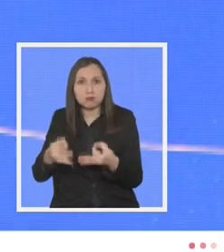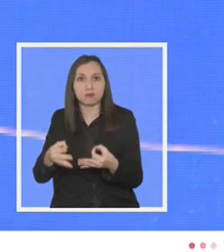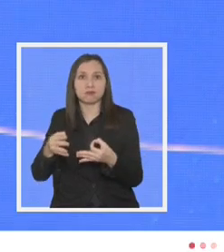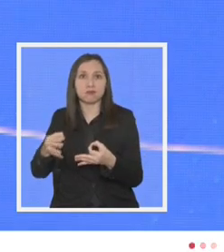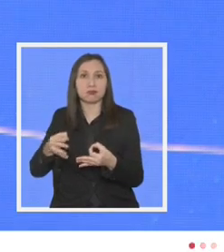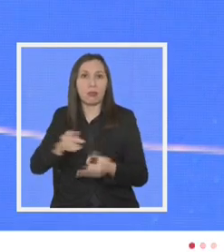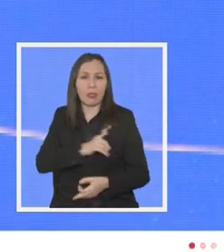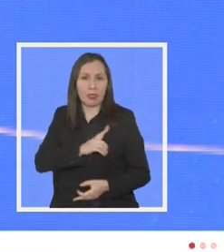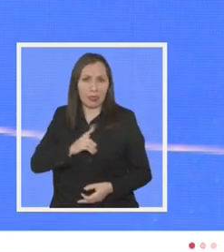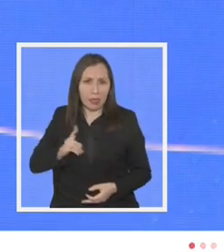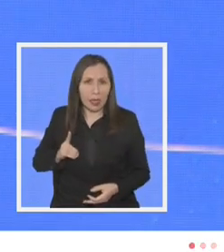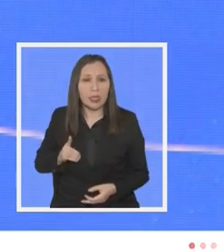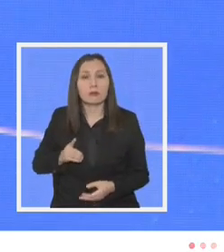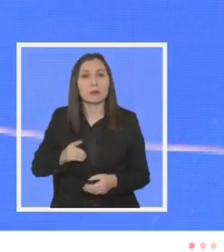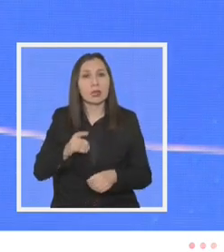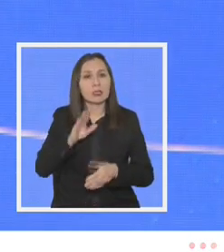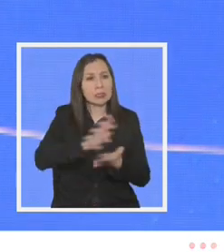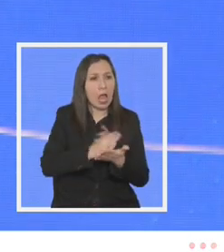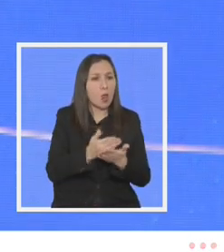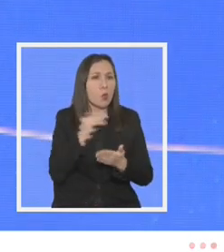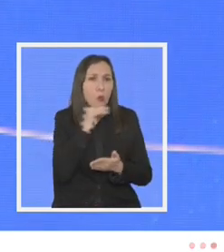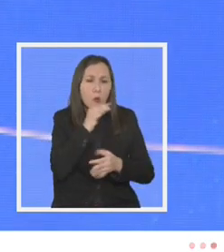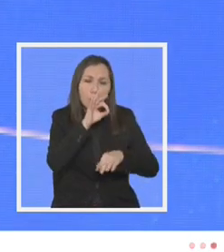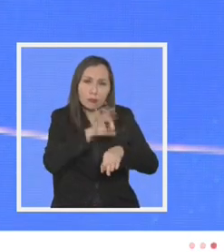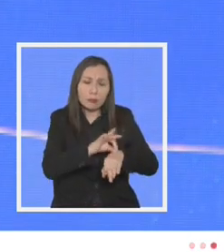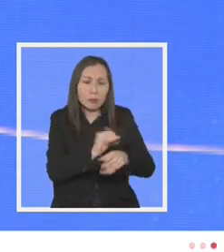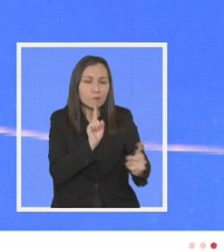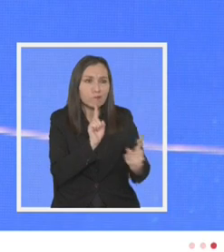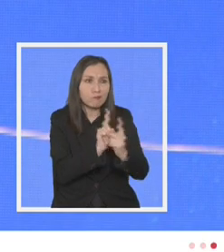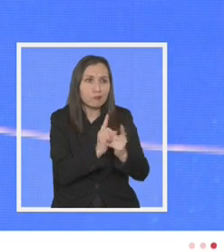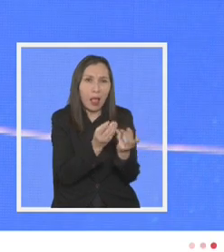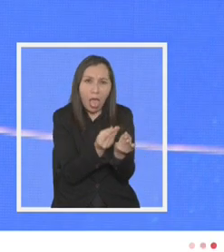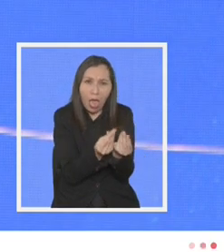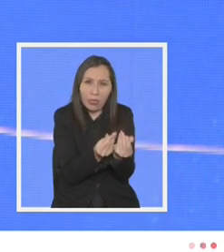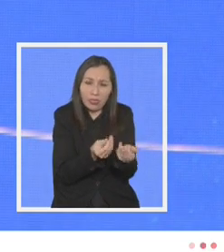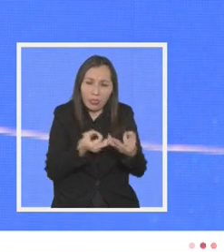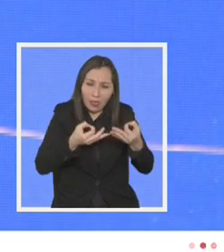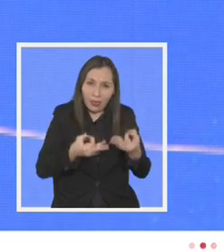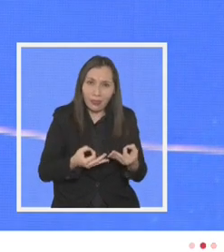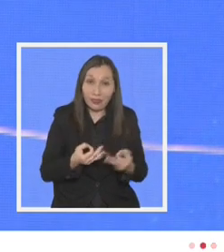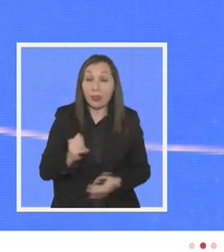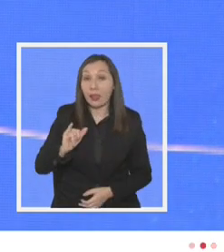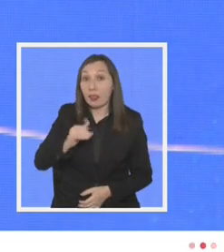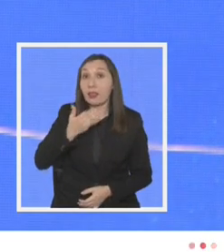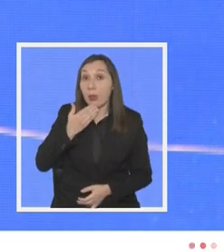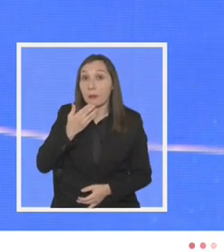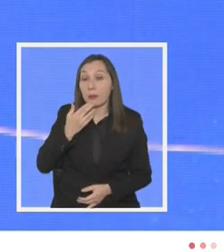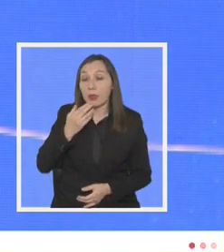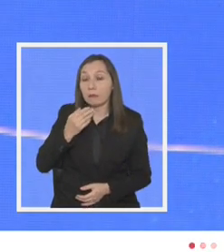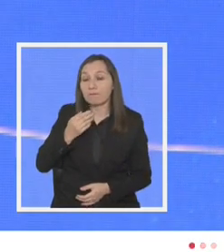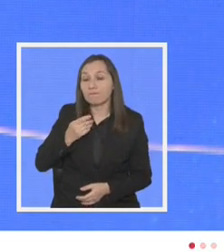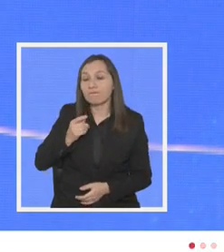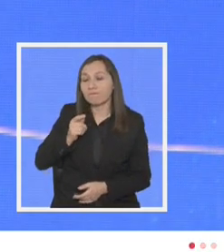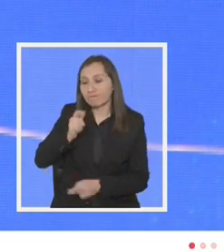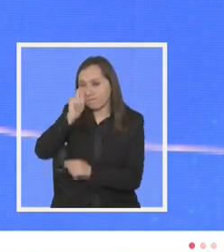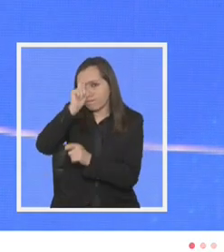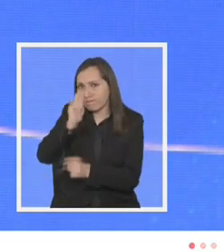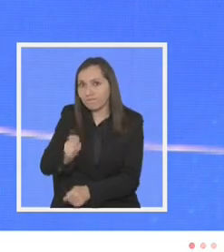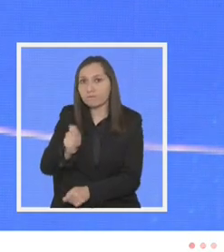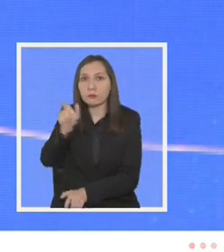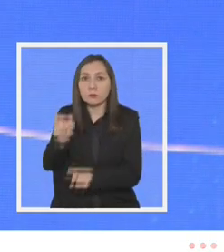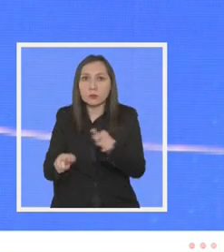una salud oportuna y de calidad y también reconocer a quienes